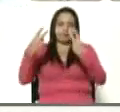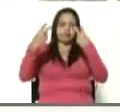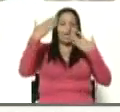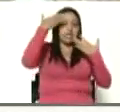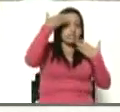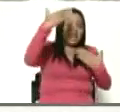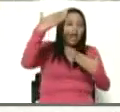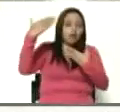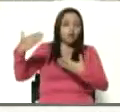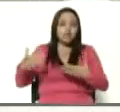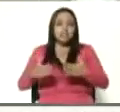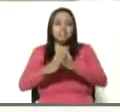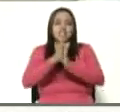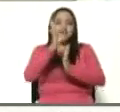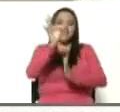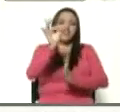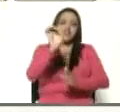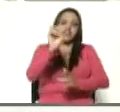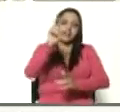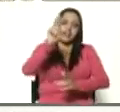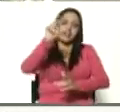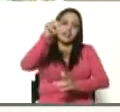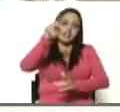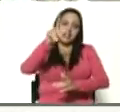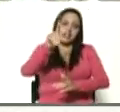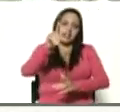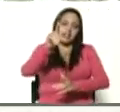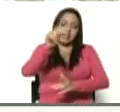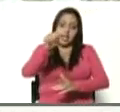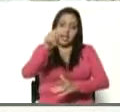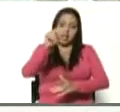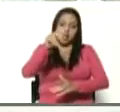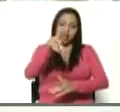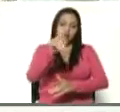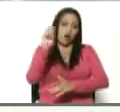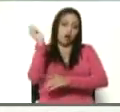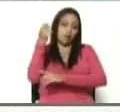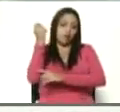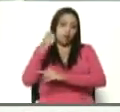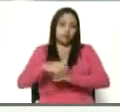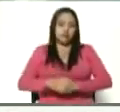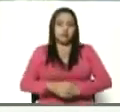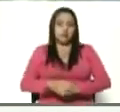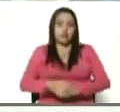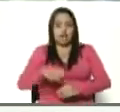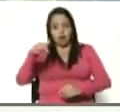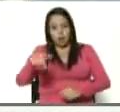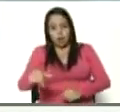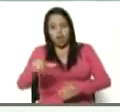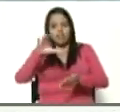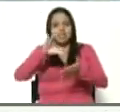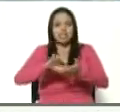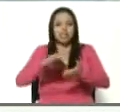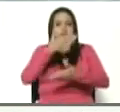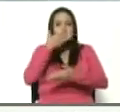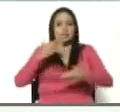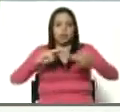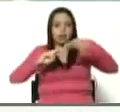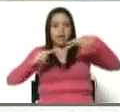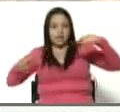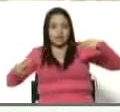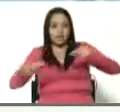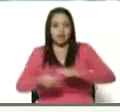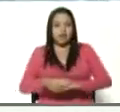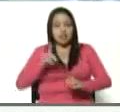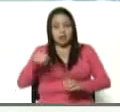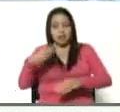San Fernando de Apure, en la Guanota, centro de mejoramiento genético y producción de leche. Bueno,